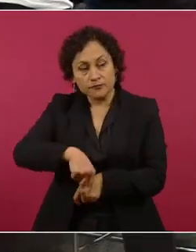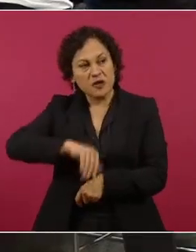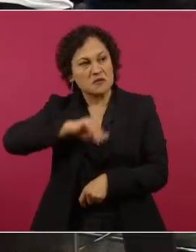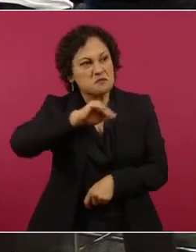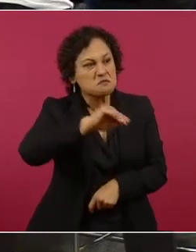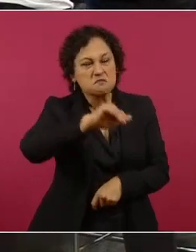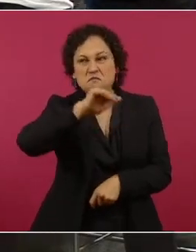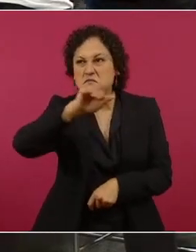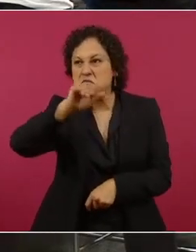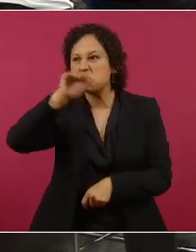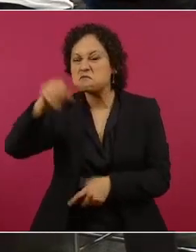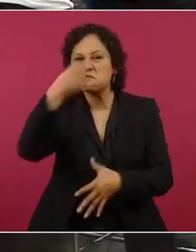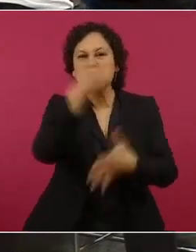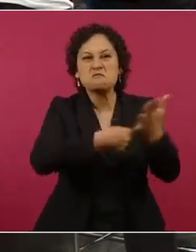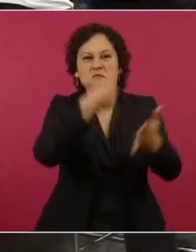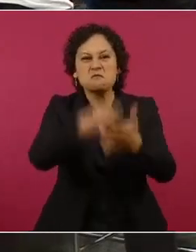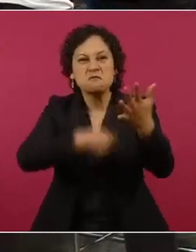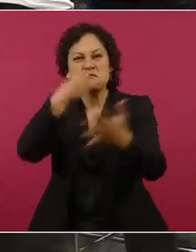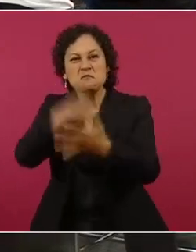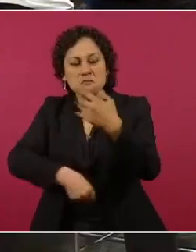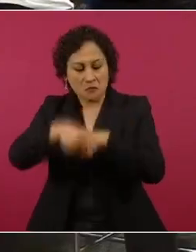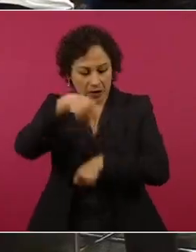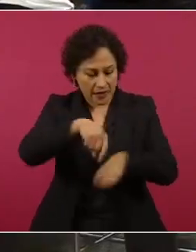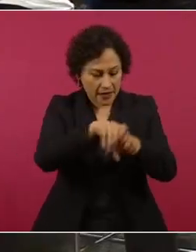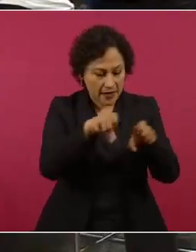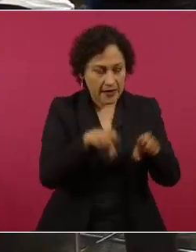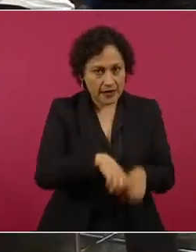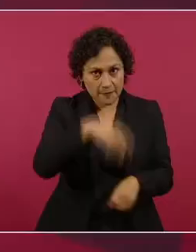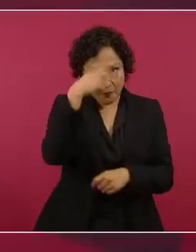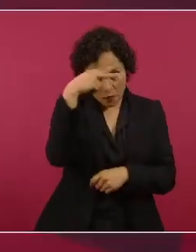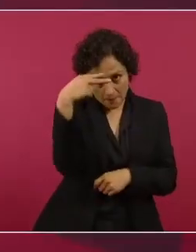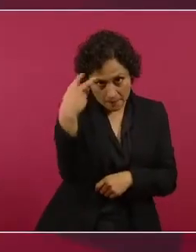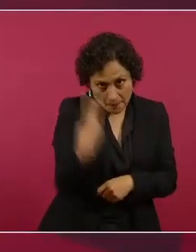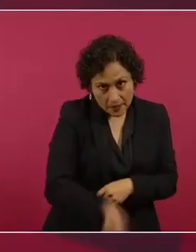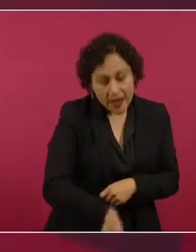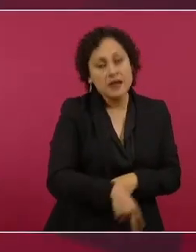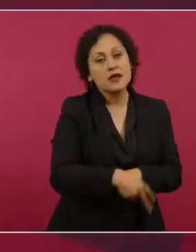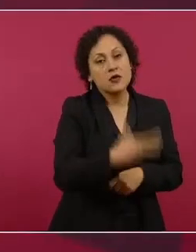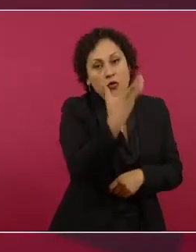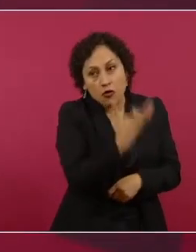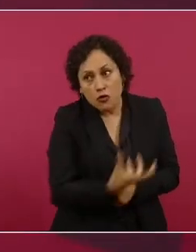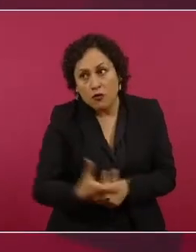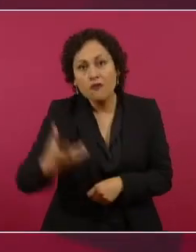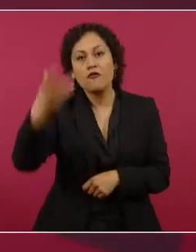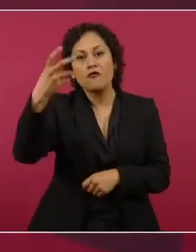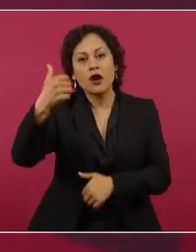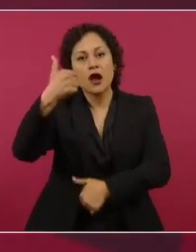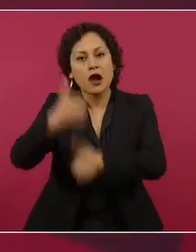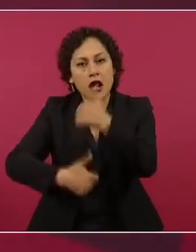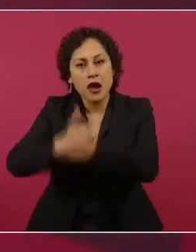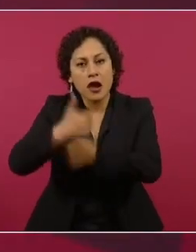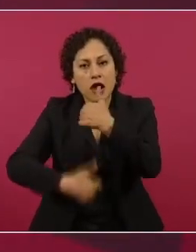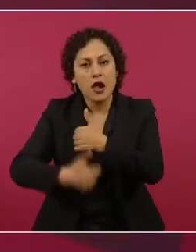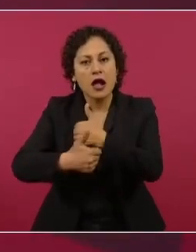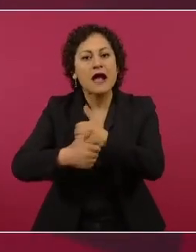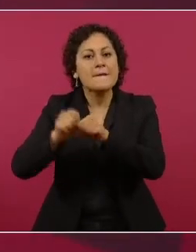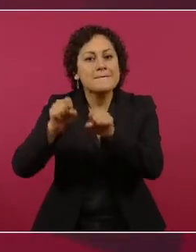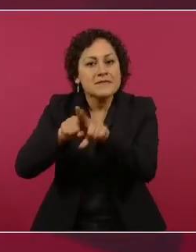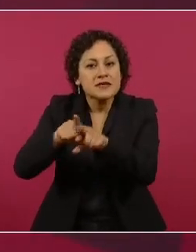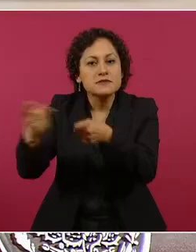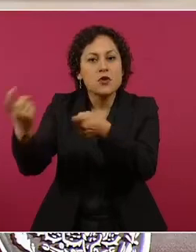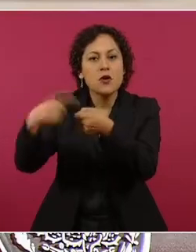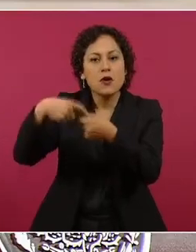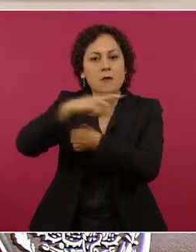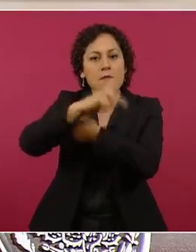fuera a un torneo que se hace una vez al año con los cuarenta y tantos países. Cada uno manda su selección